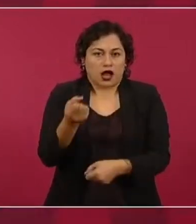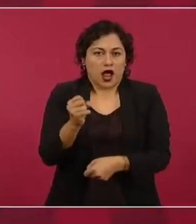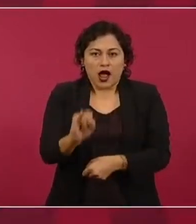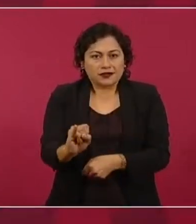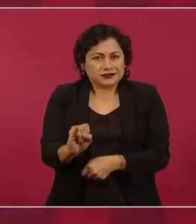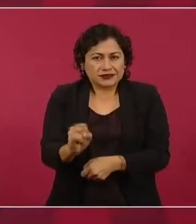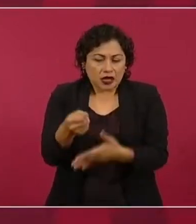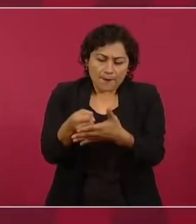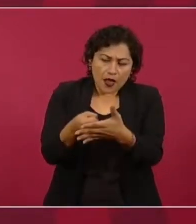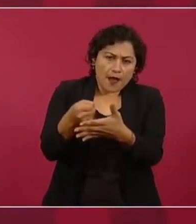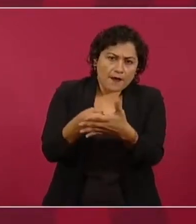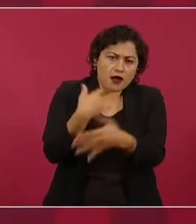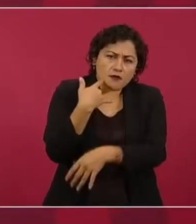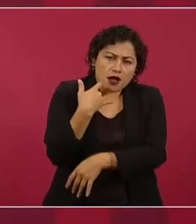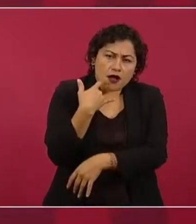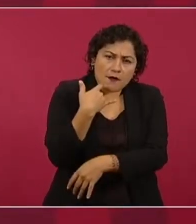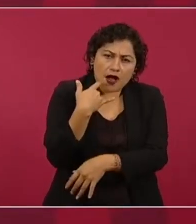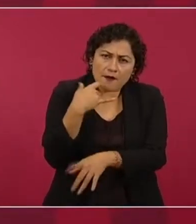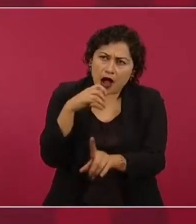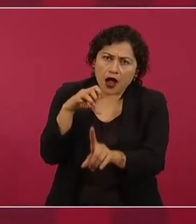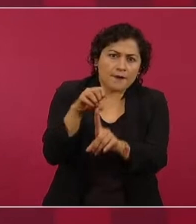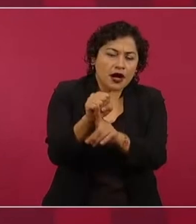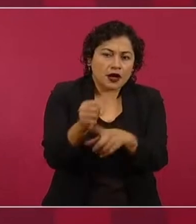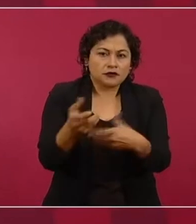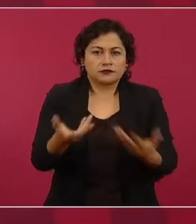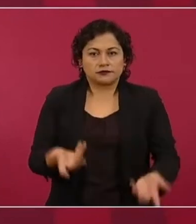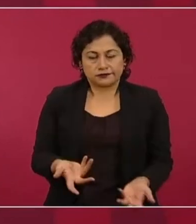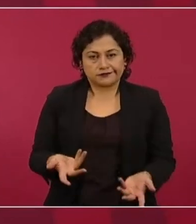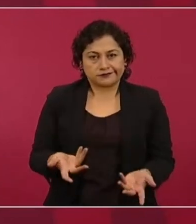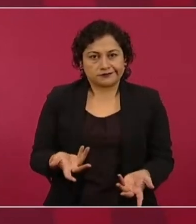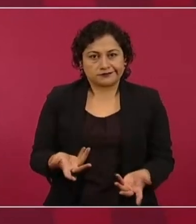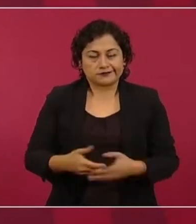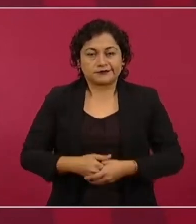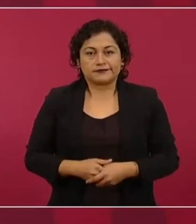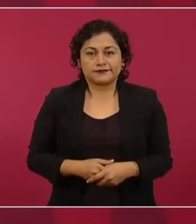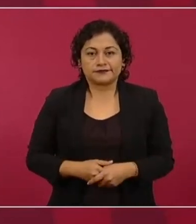No es posible que